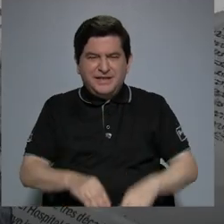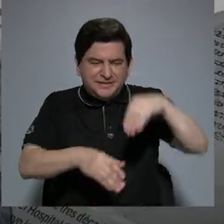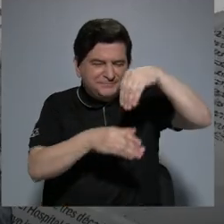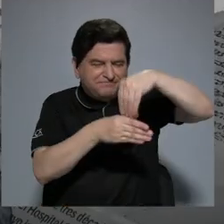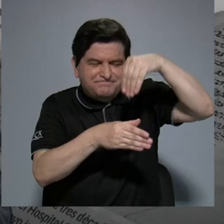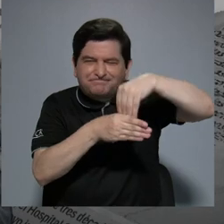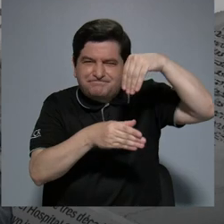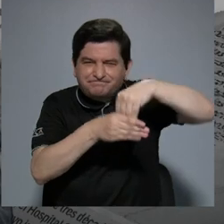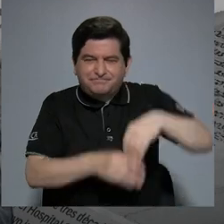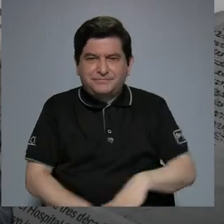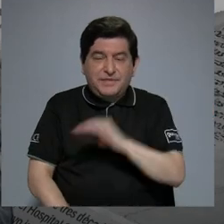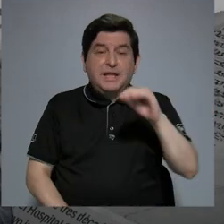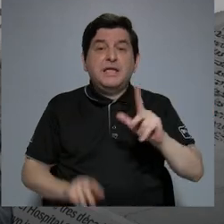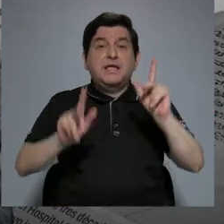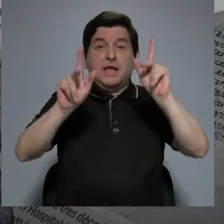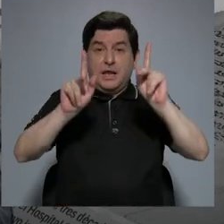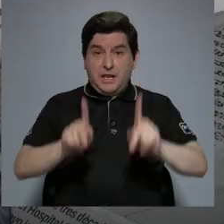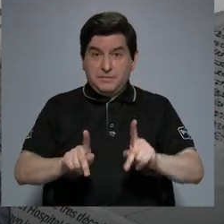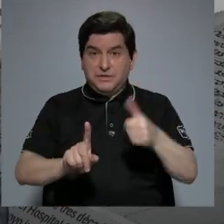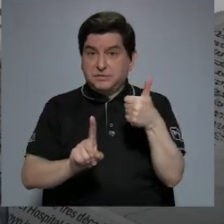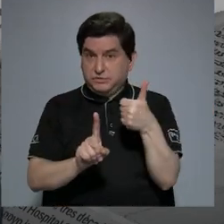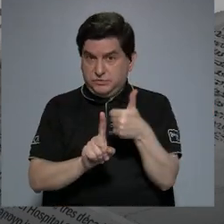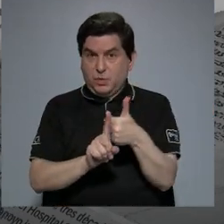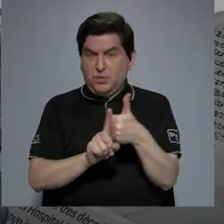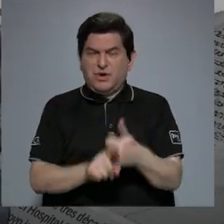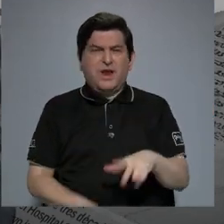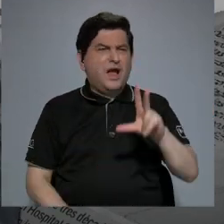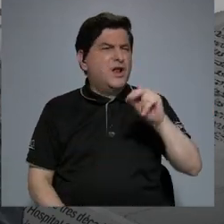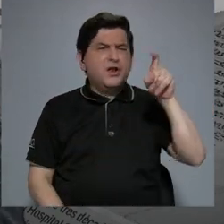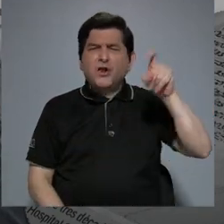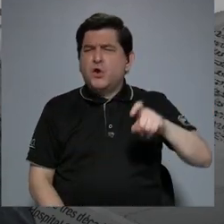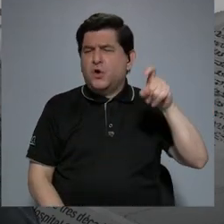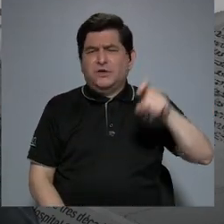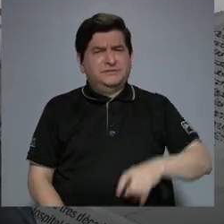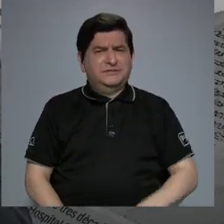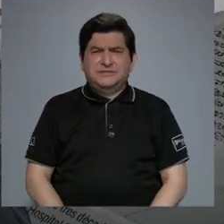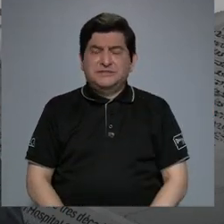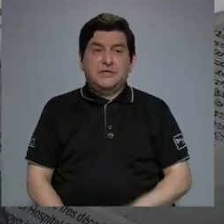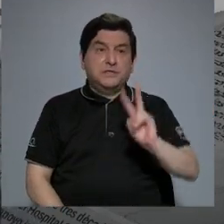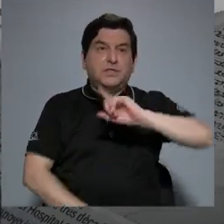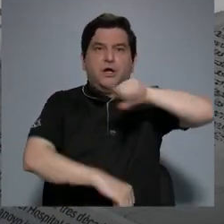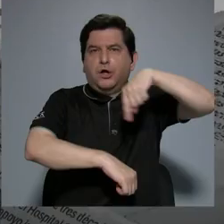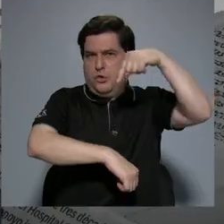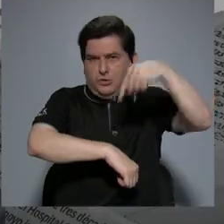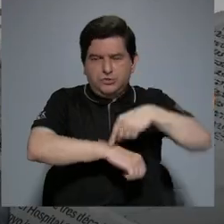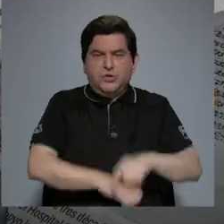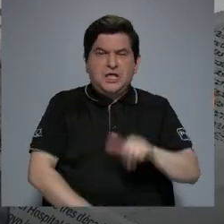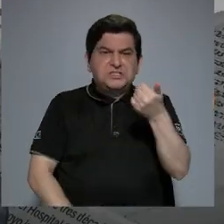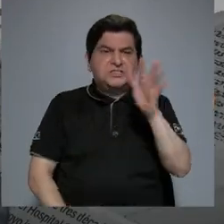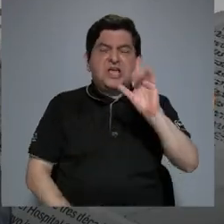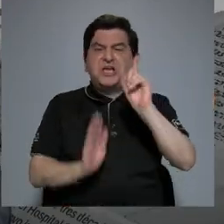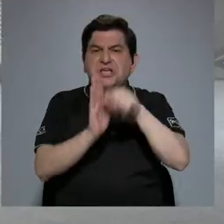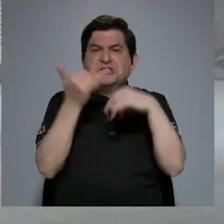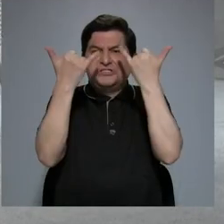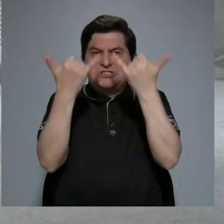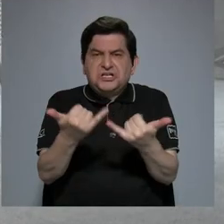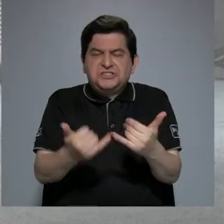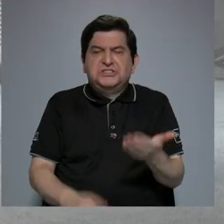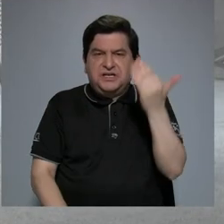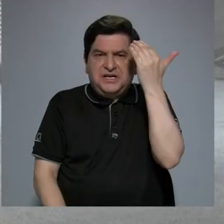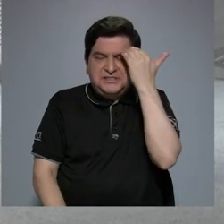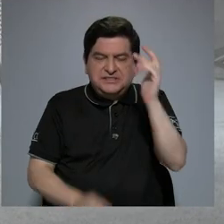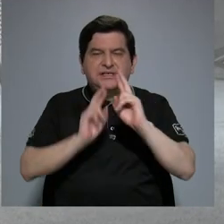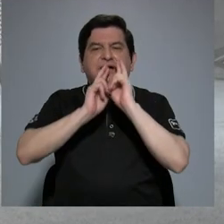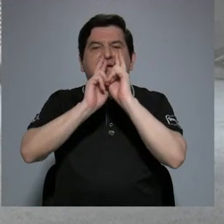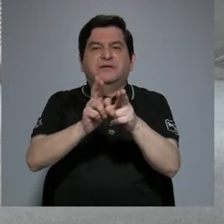contenidos y la persona pues no tiene que estar ahí dos horas, sino que en 15 minutos ya conoce